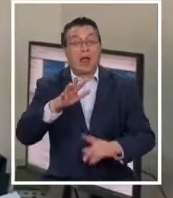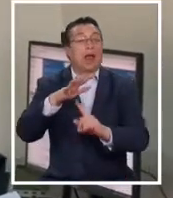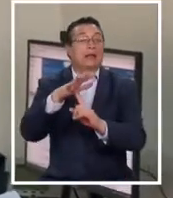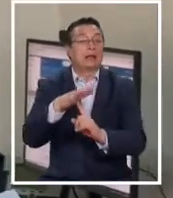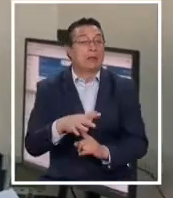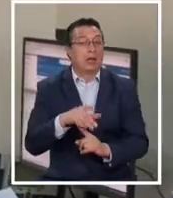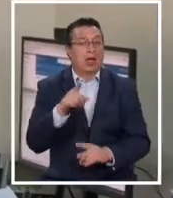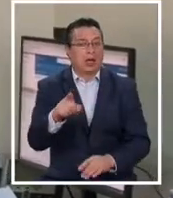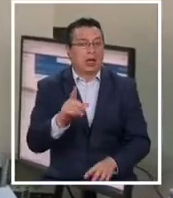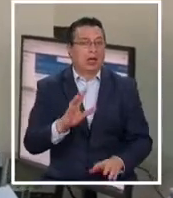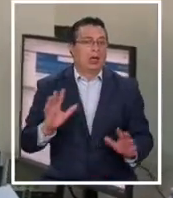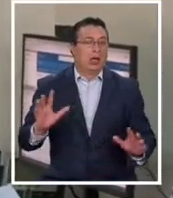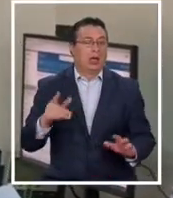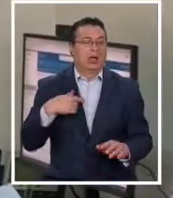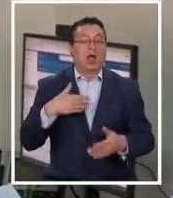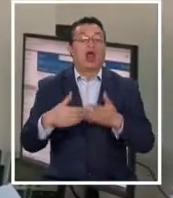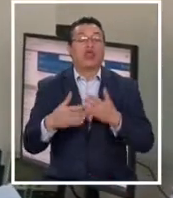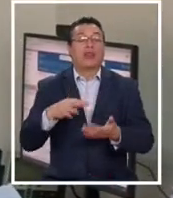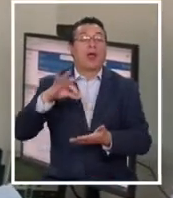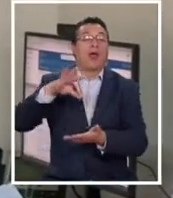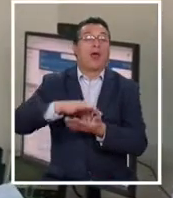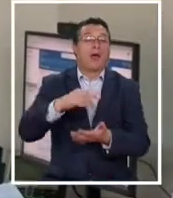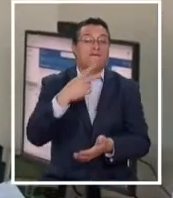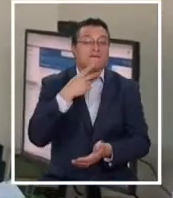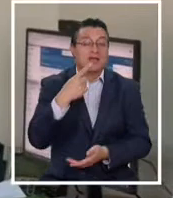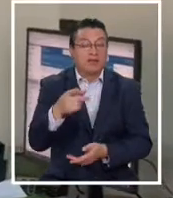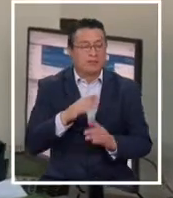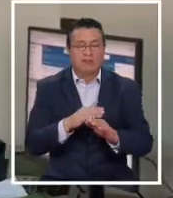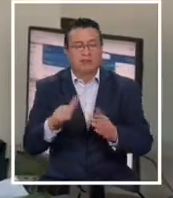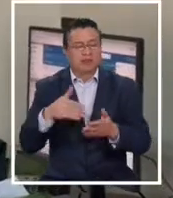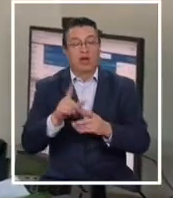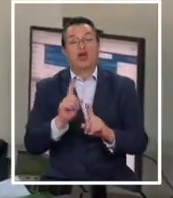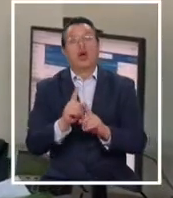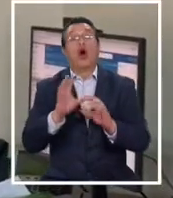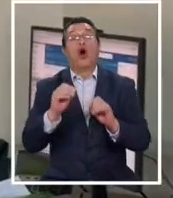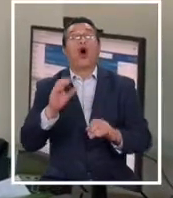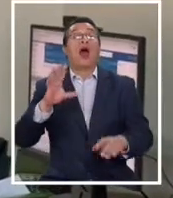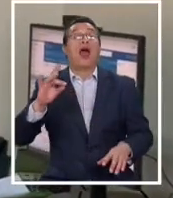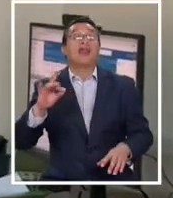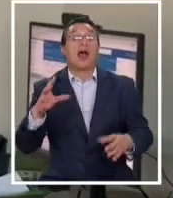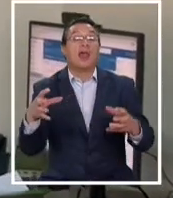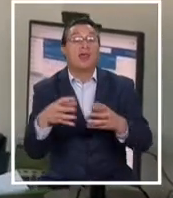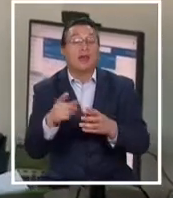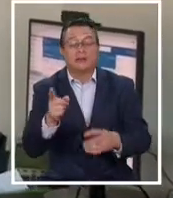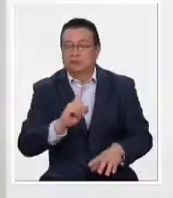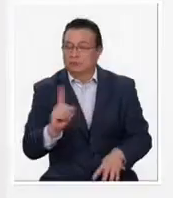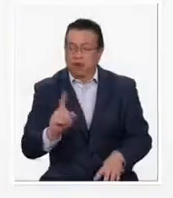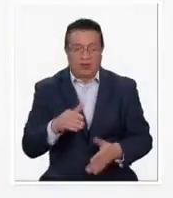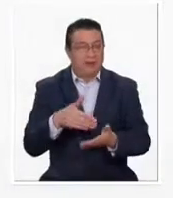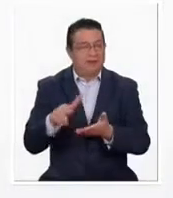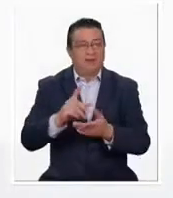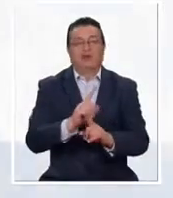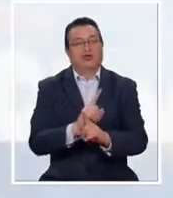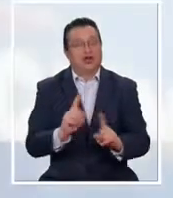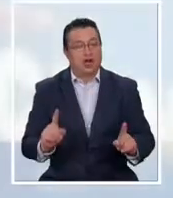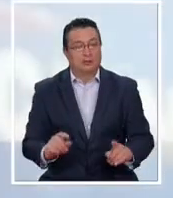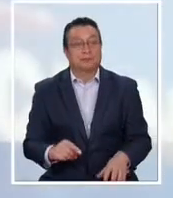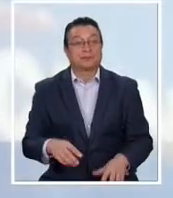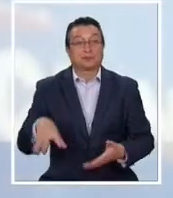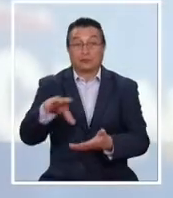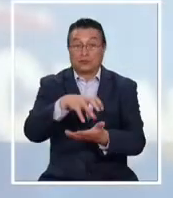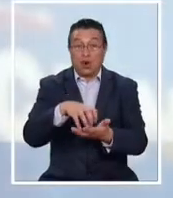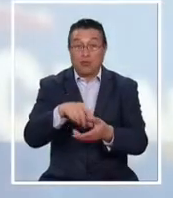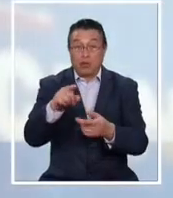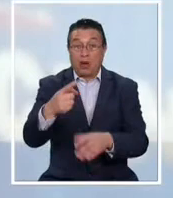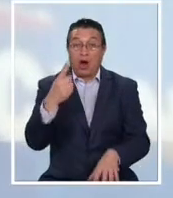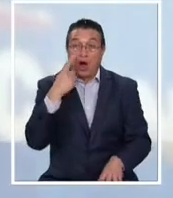de acuerdo a la ubicación geográfica a un paciente o al grupo etario al que éste pertenezca. Conocido el caso, en la comuna